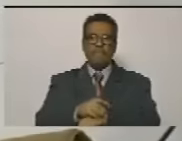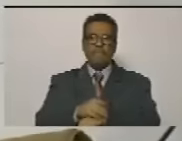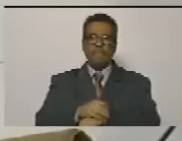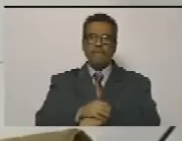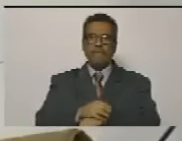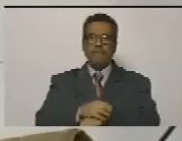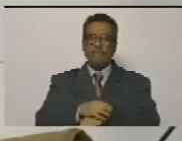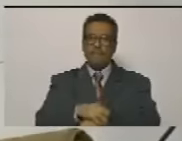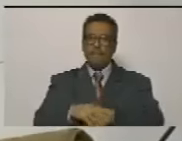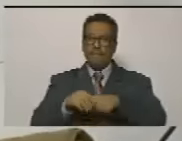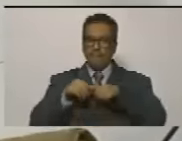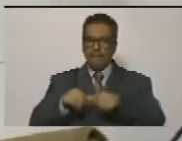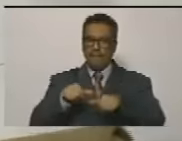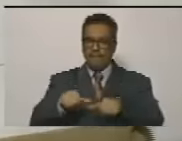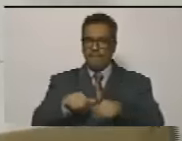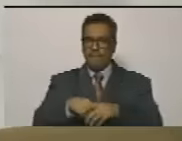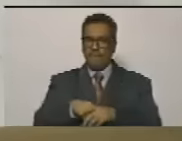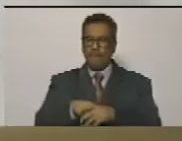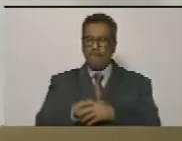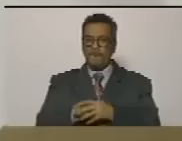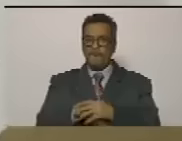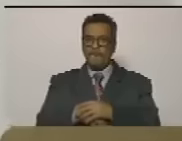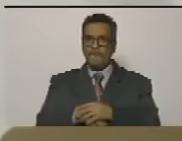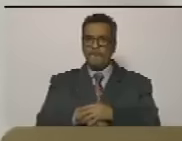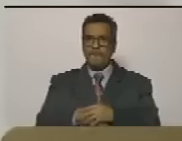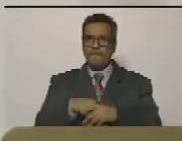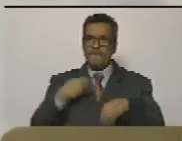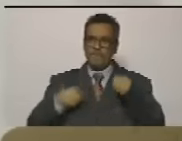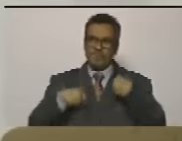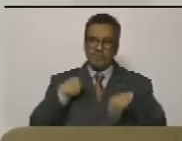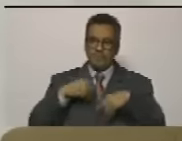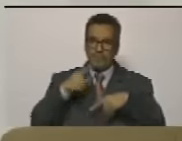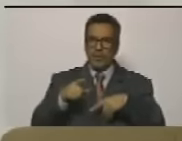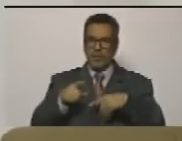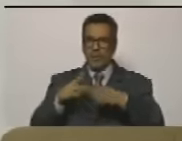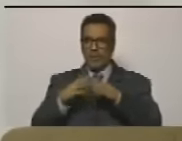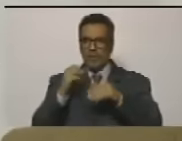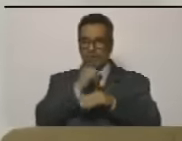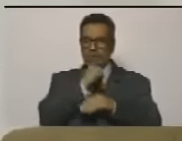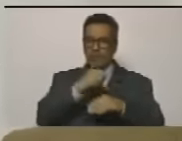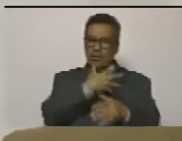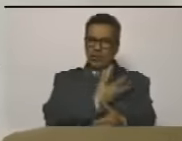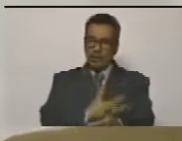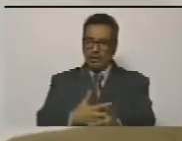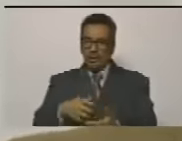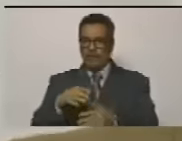si se instala la angustia la zozobra la violencia y la sangre